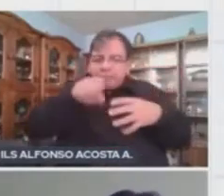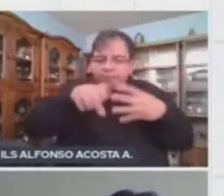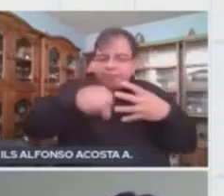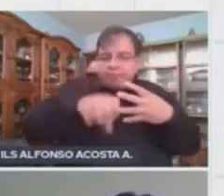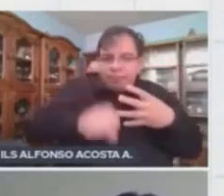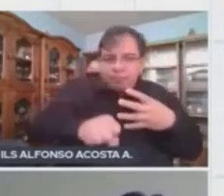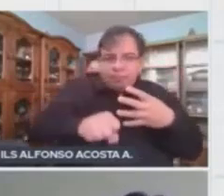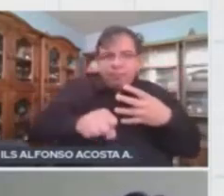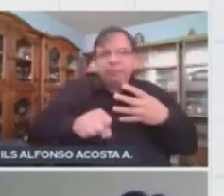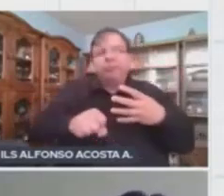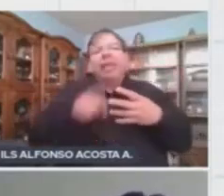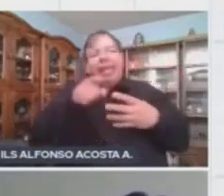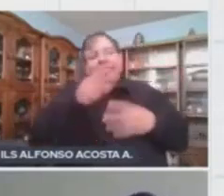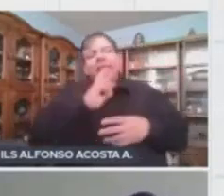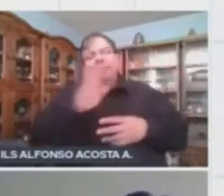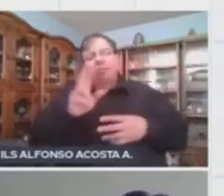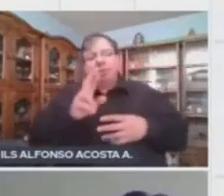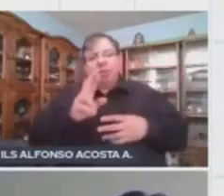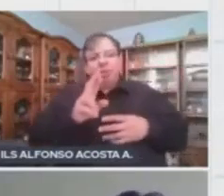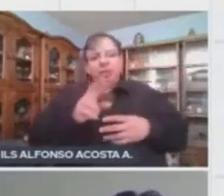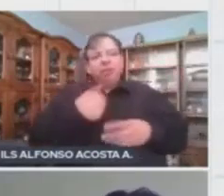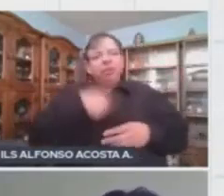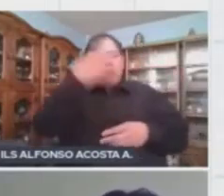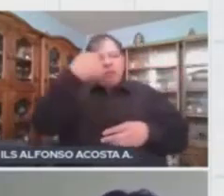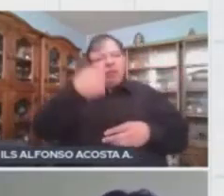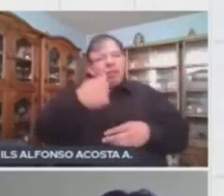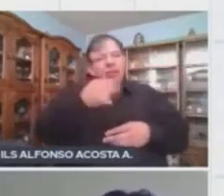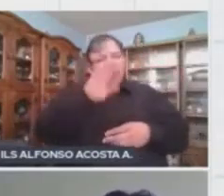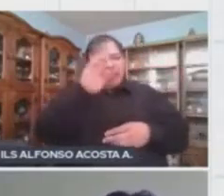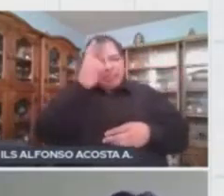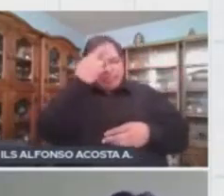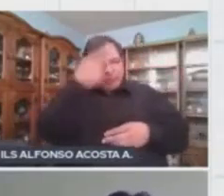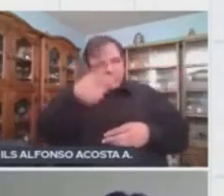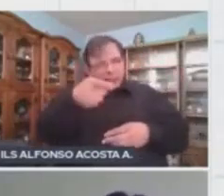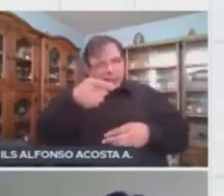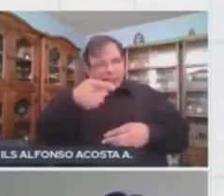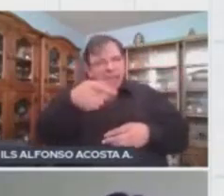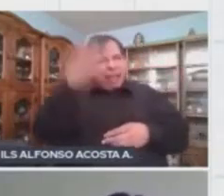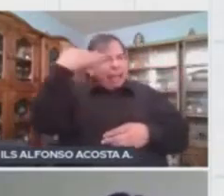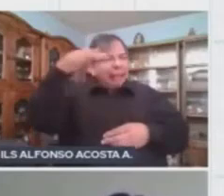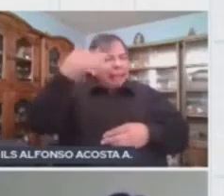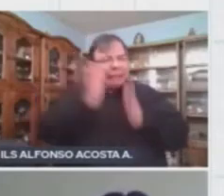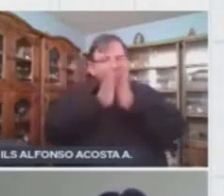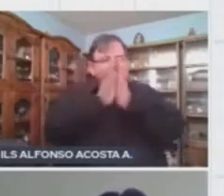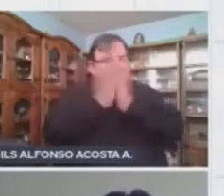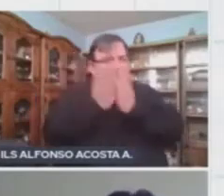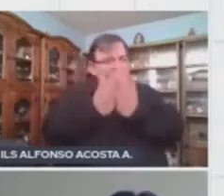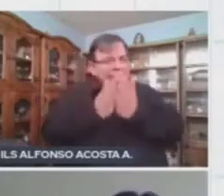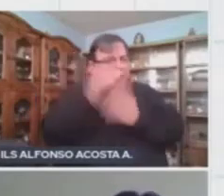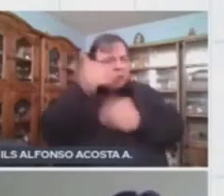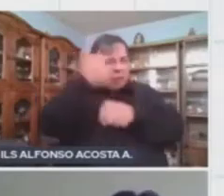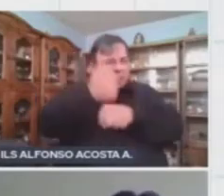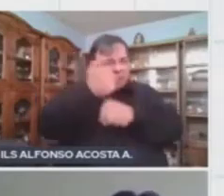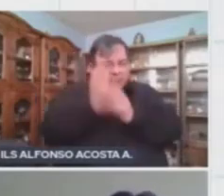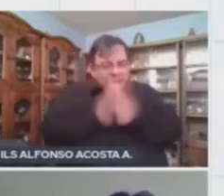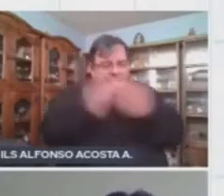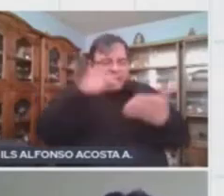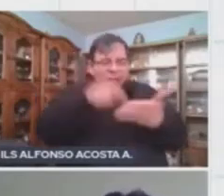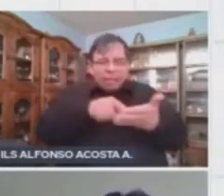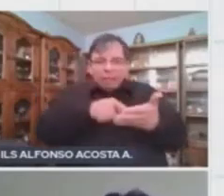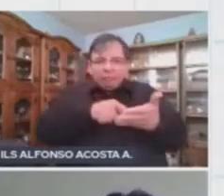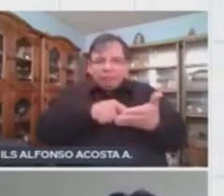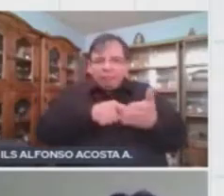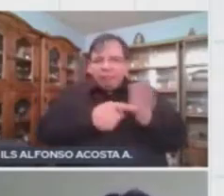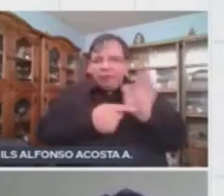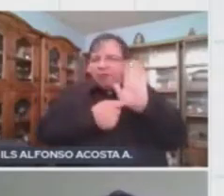estoy casi segura de que ustedes recuerdan una imagen como esta desde la primaria, en donde les muestran de forma muy